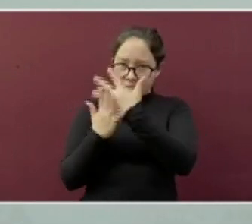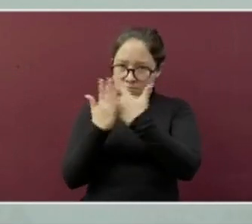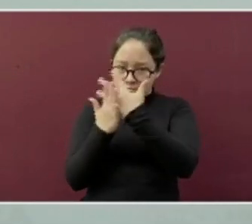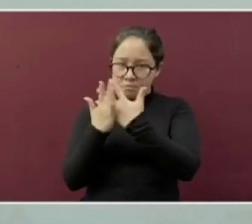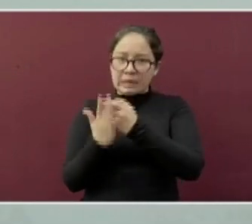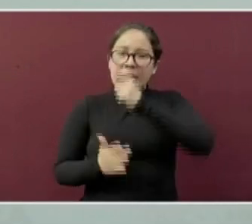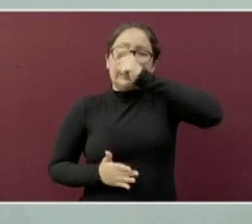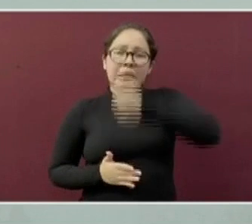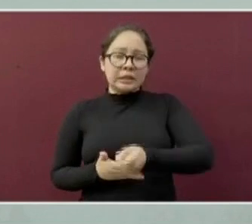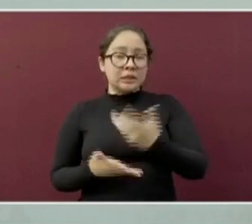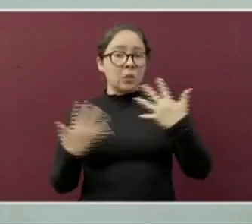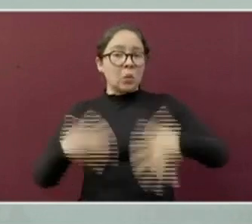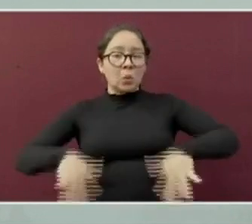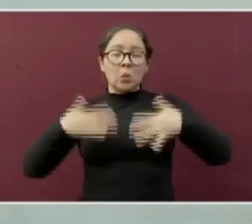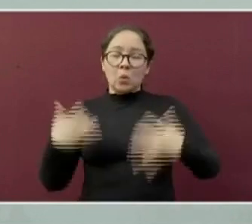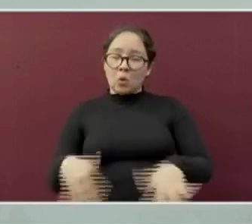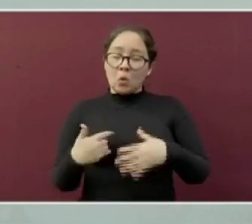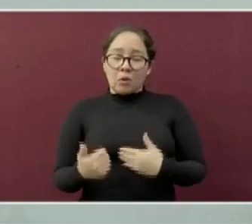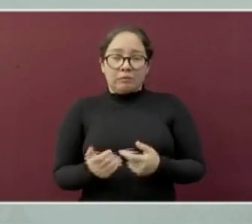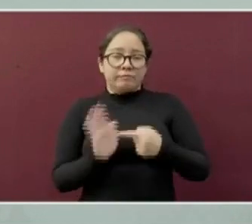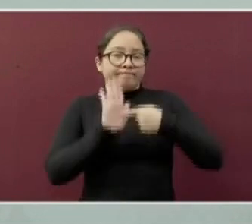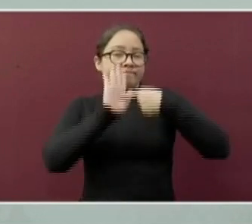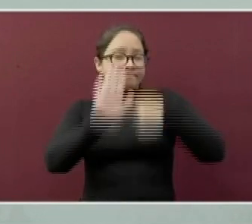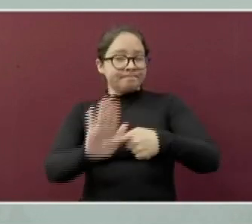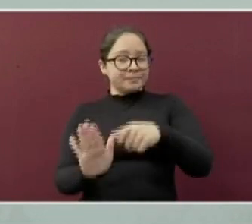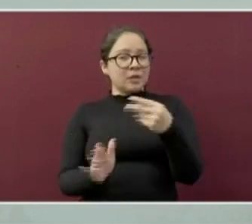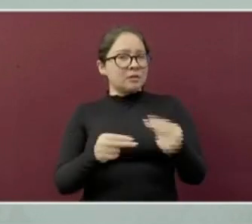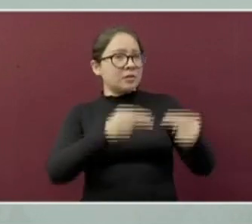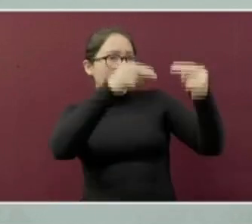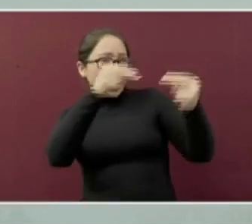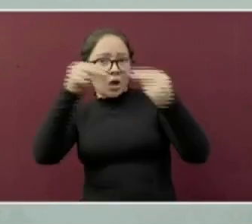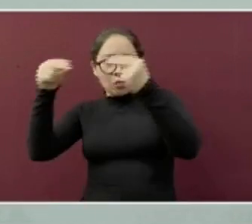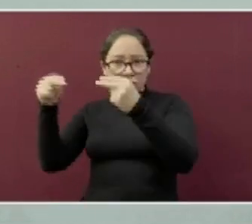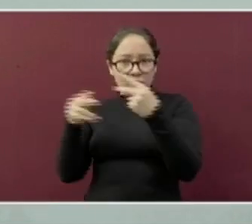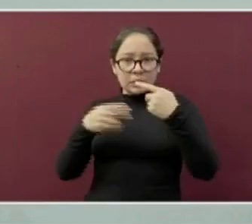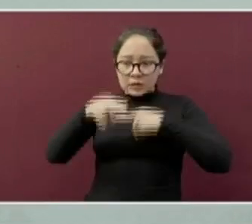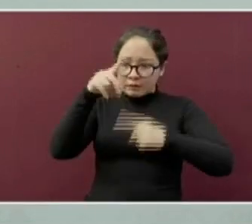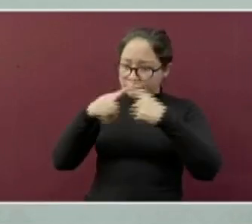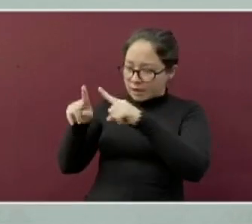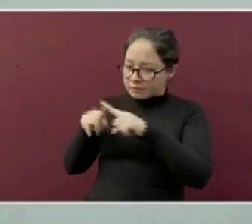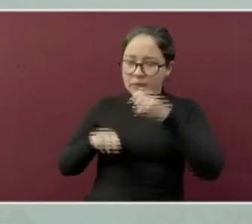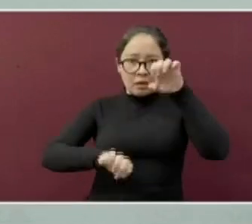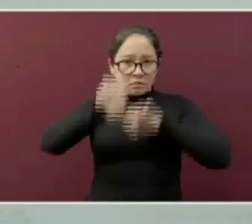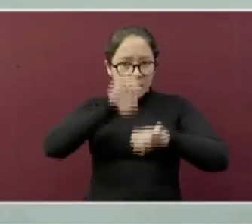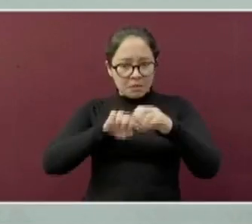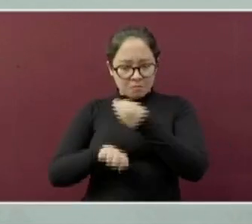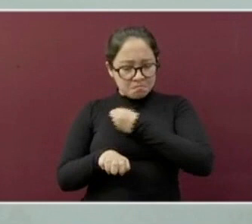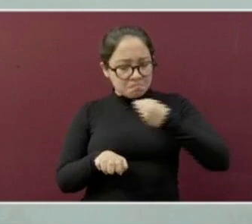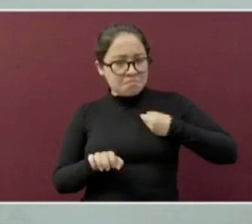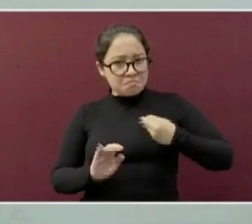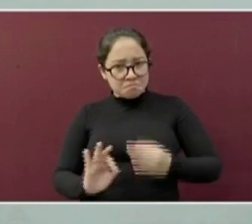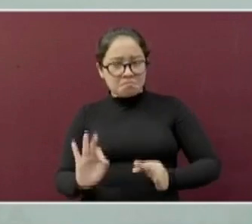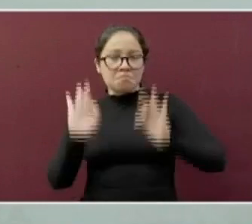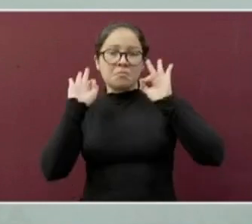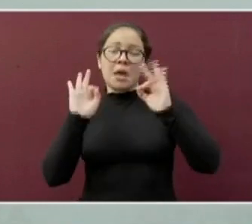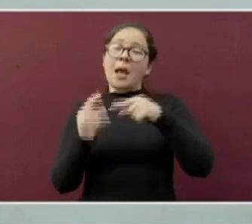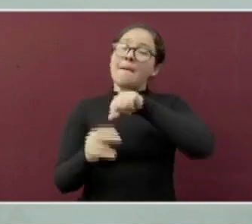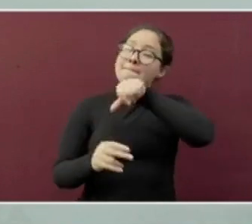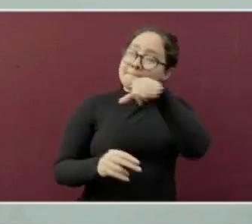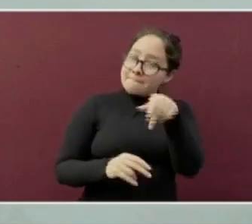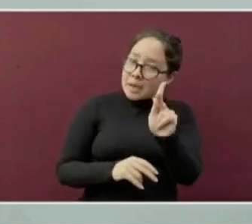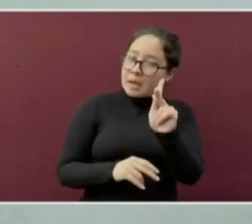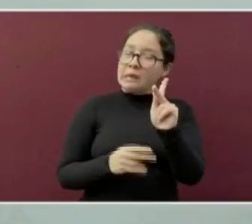refleja el gran compromiso del sector empresarial en nuestro estado. Sin embargo,